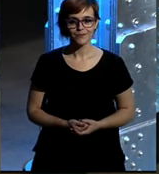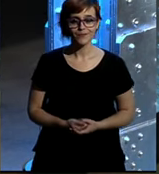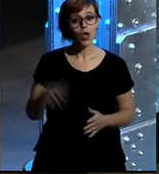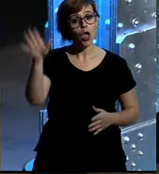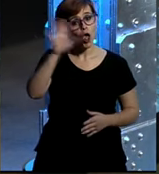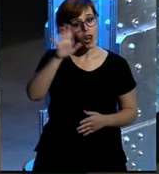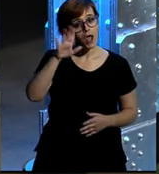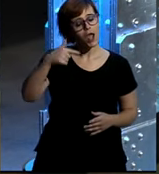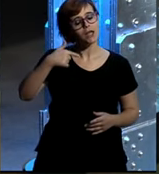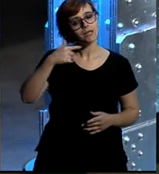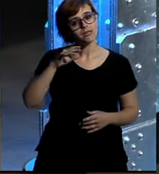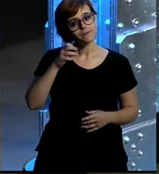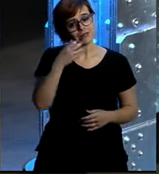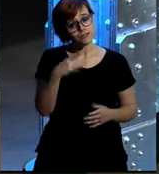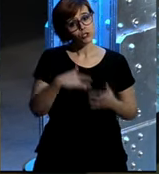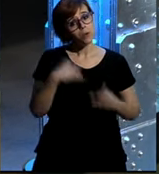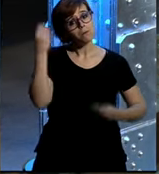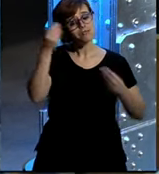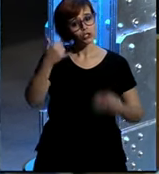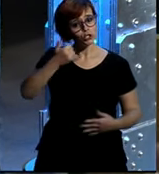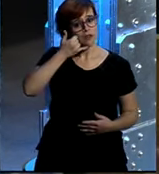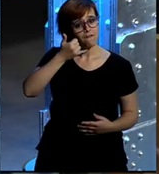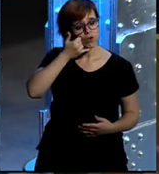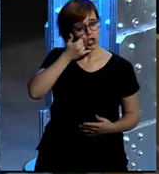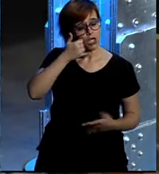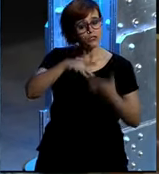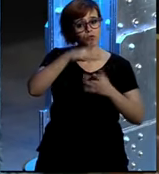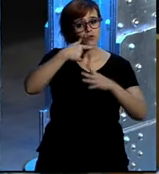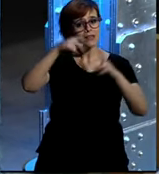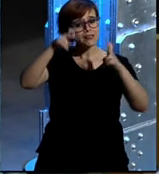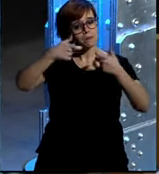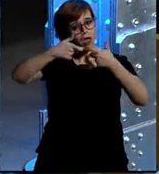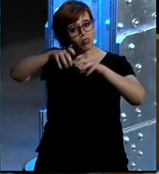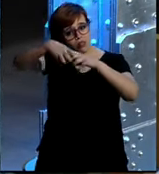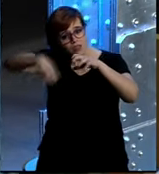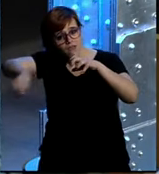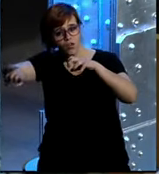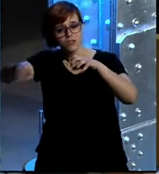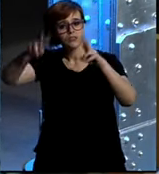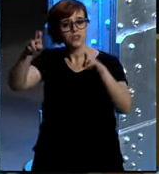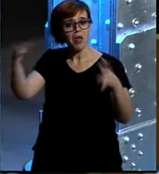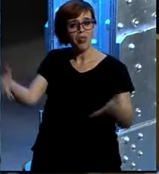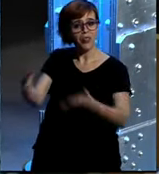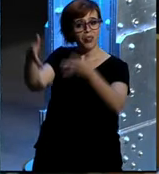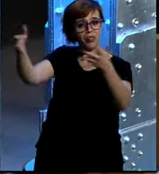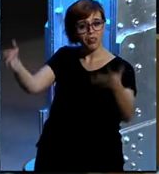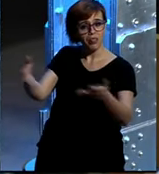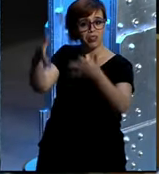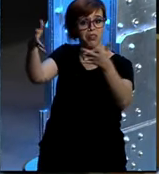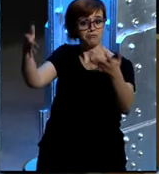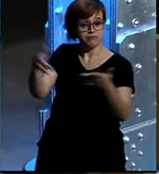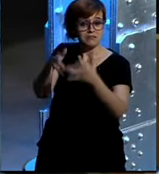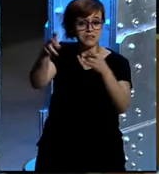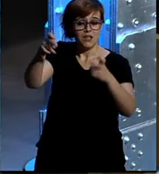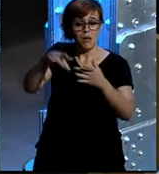hola esto yo creo que Telefónica en vez de derivarse en estos temas digamos superfluos y que están dando origen